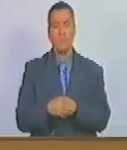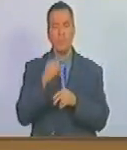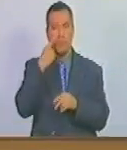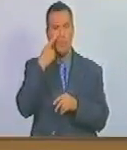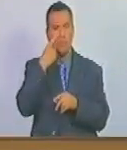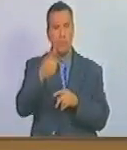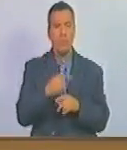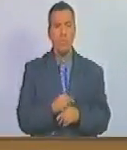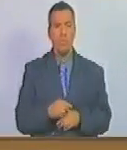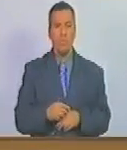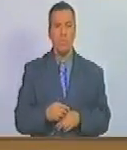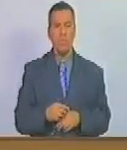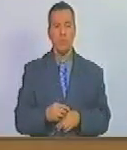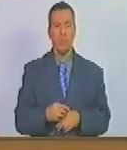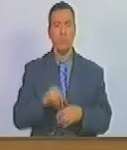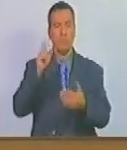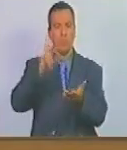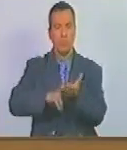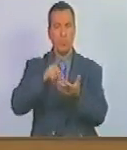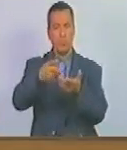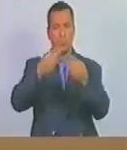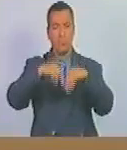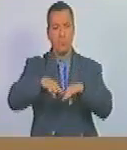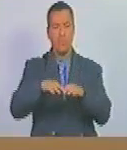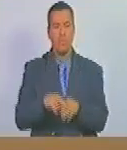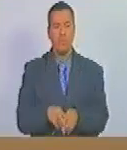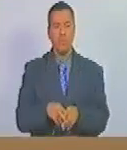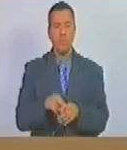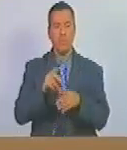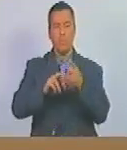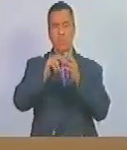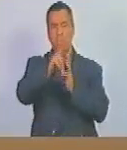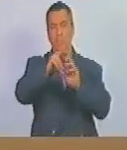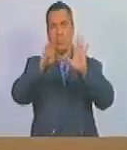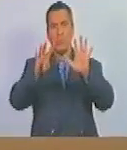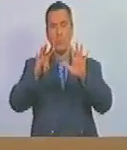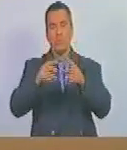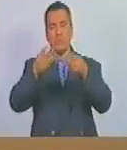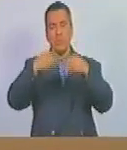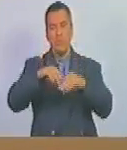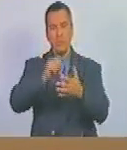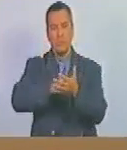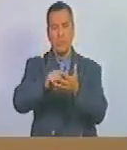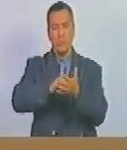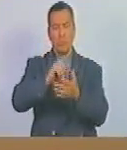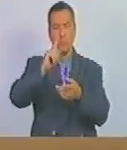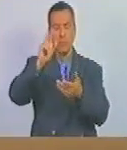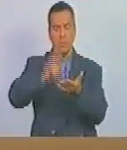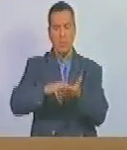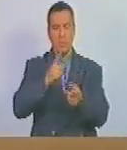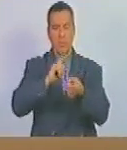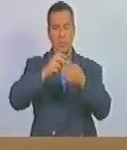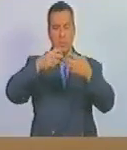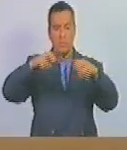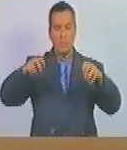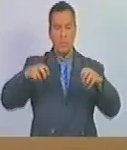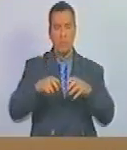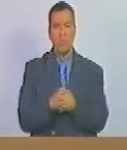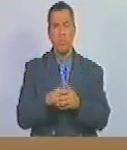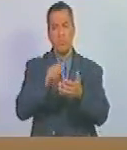consideración aprobado siguiente 39º se propone aprobar con modificación el contenido